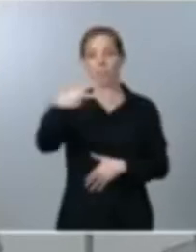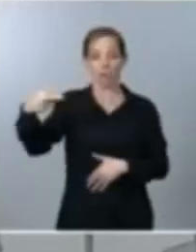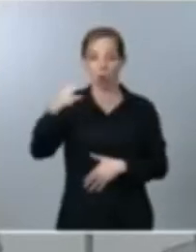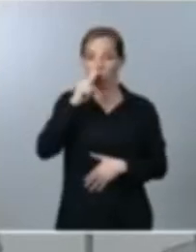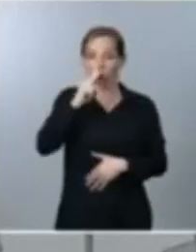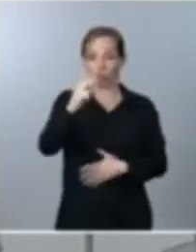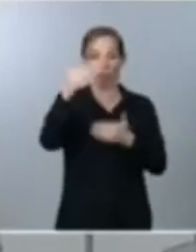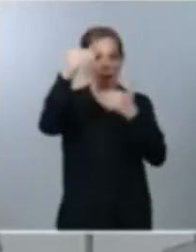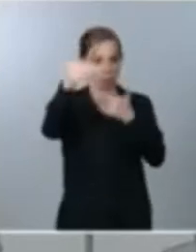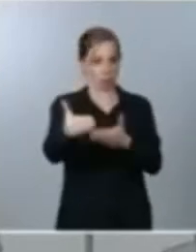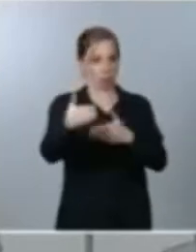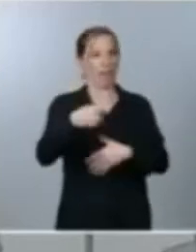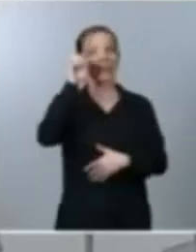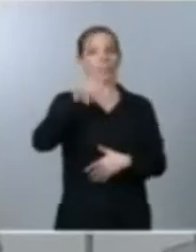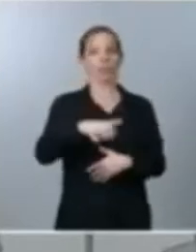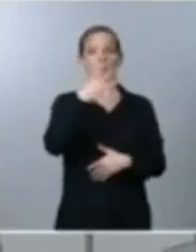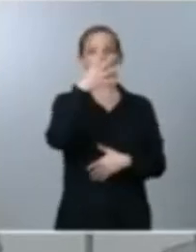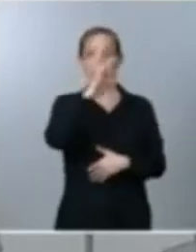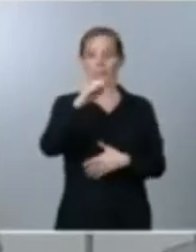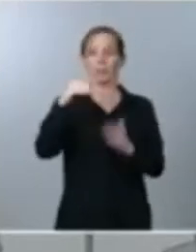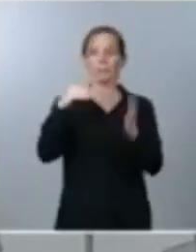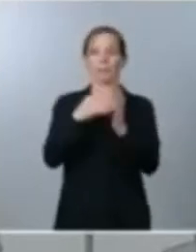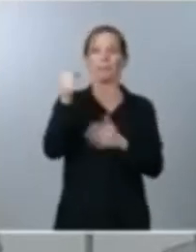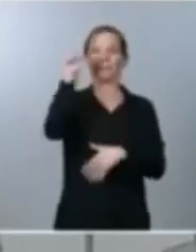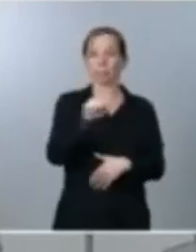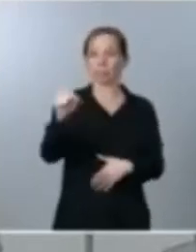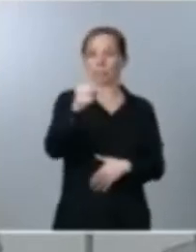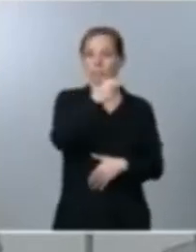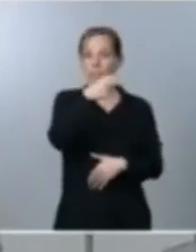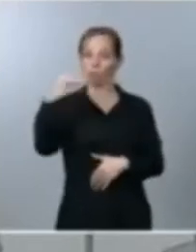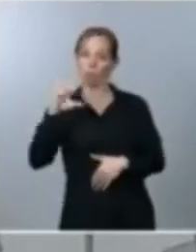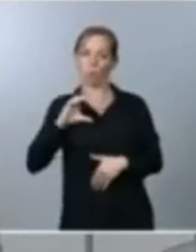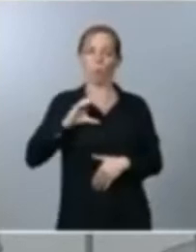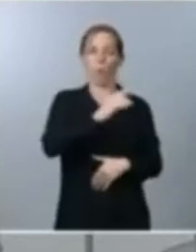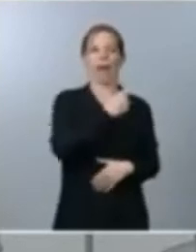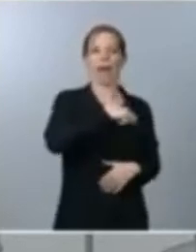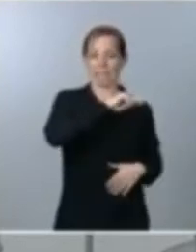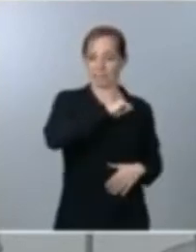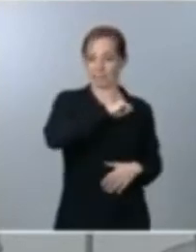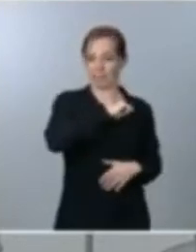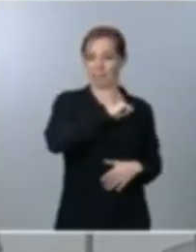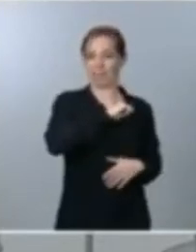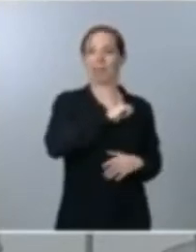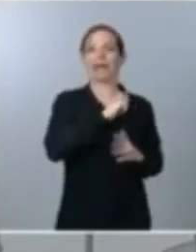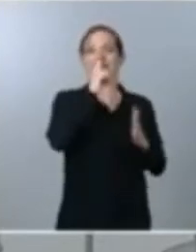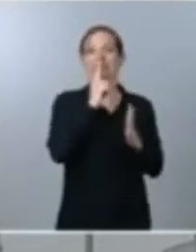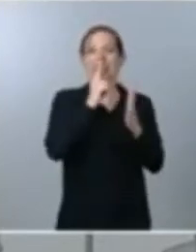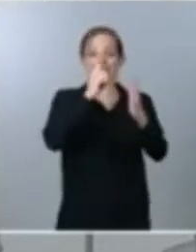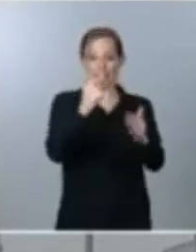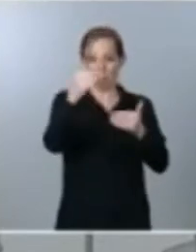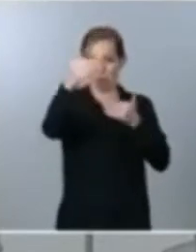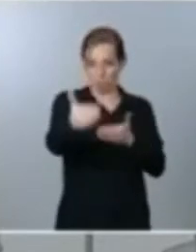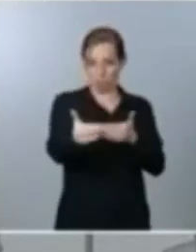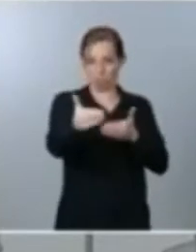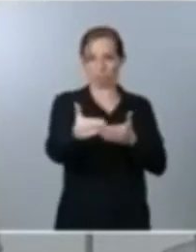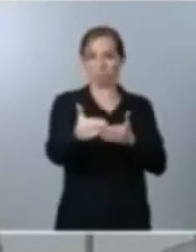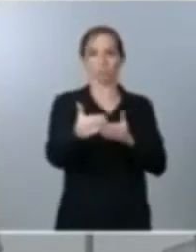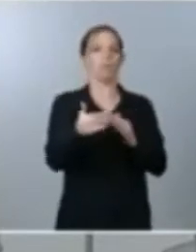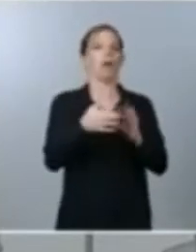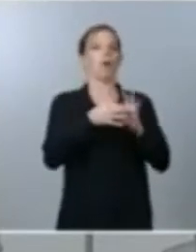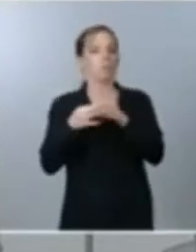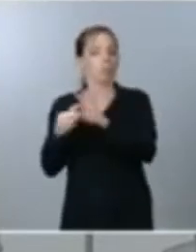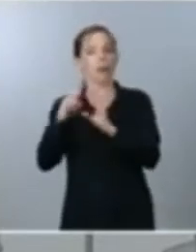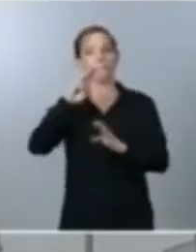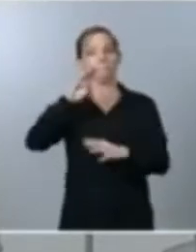millones de euros que Europa va a poner a disposición de nuestro país en los próximos seis años que representa un 11% de nuestro Producto Interior